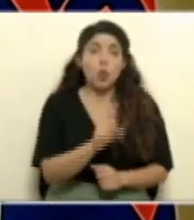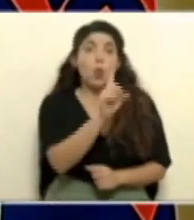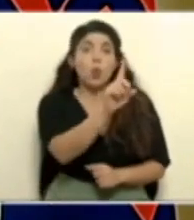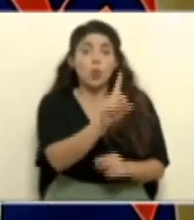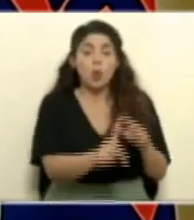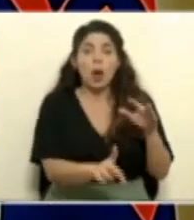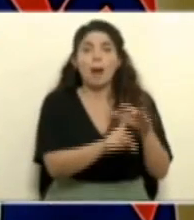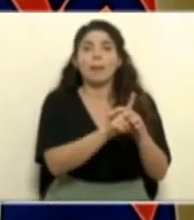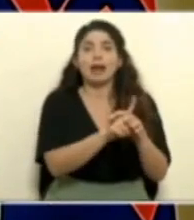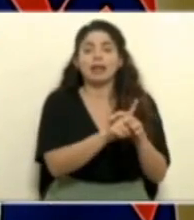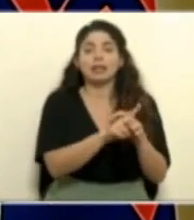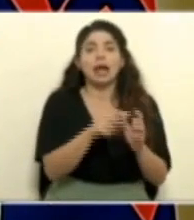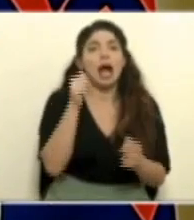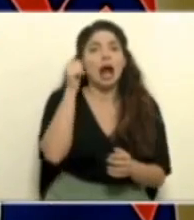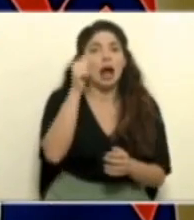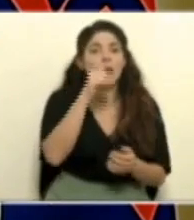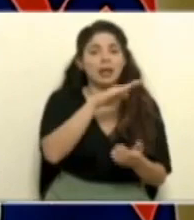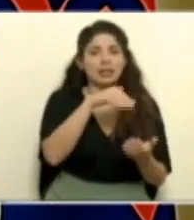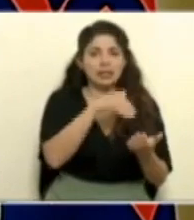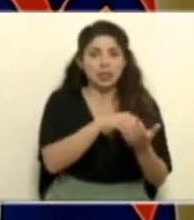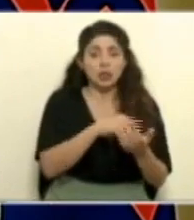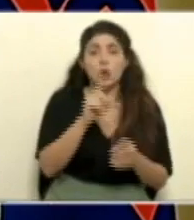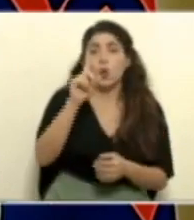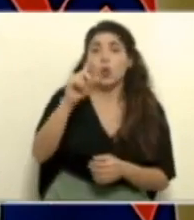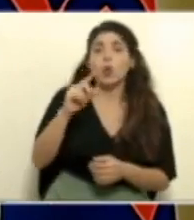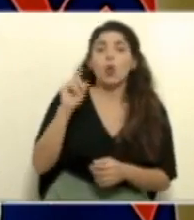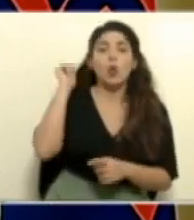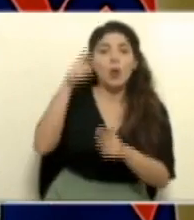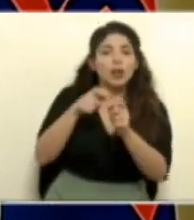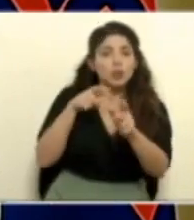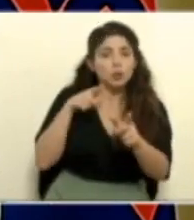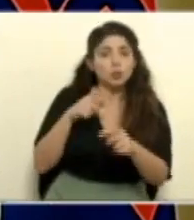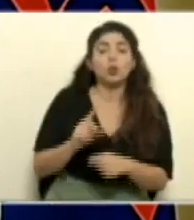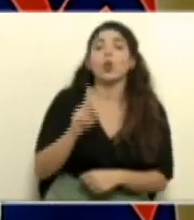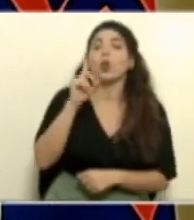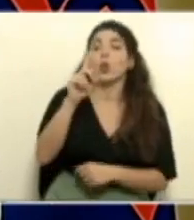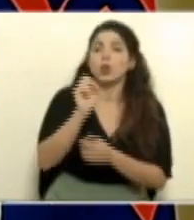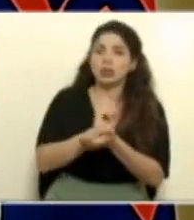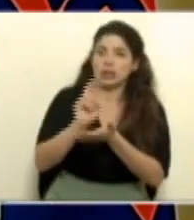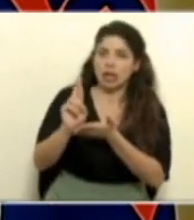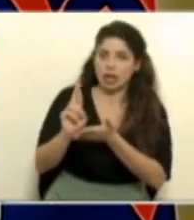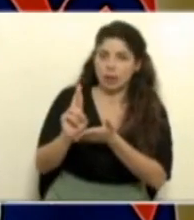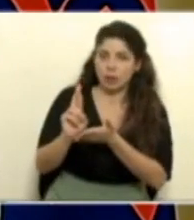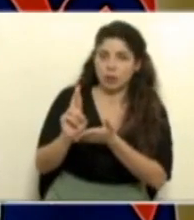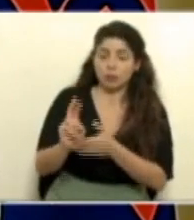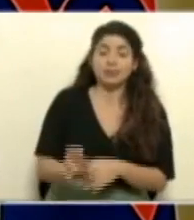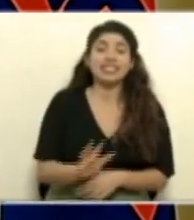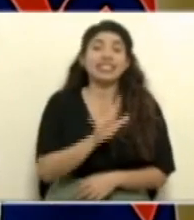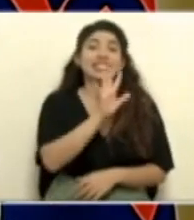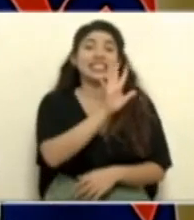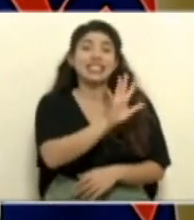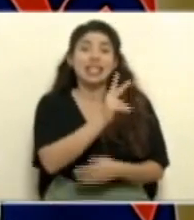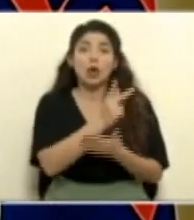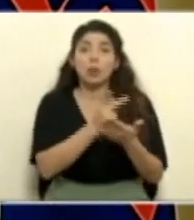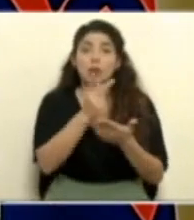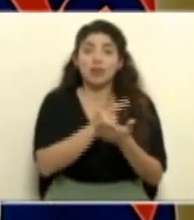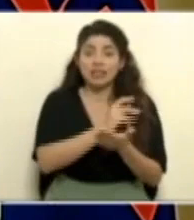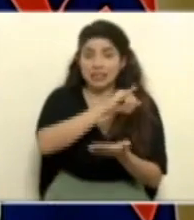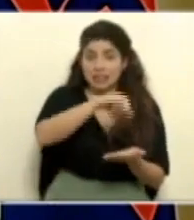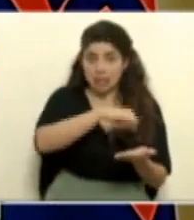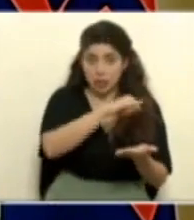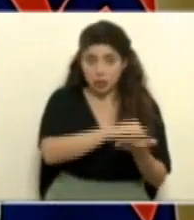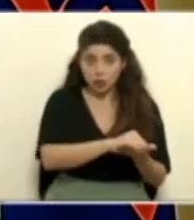1 en el Cantón de Alajuela Centro, 1 en Guatuso y 1 en San Ramón. 5 casos en la provincia de San José,